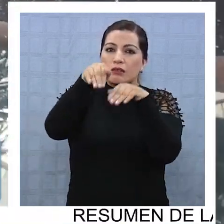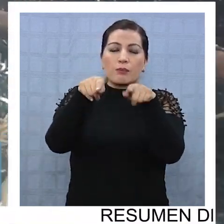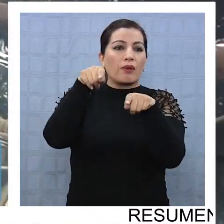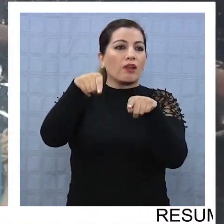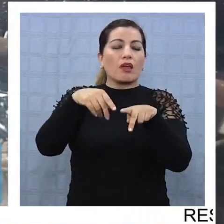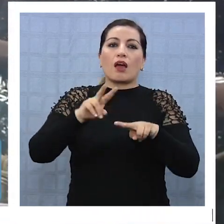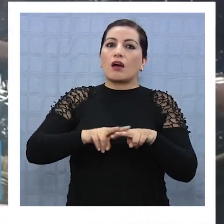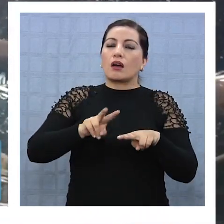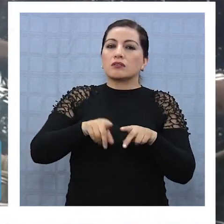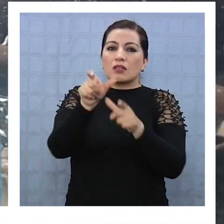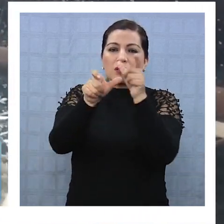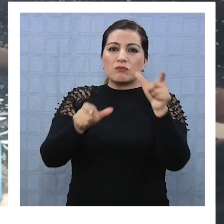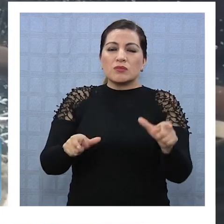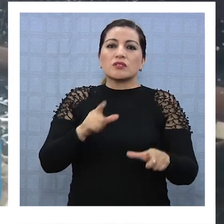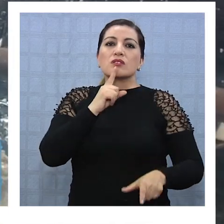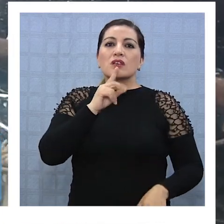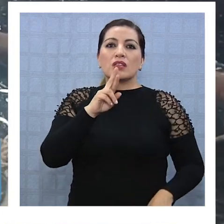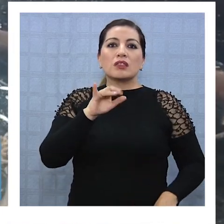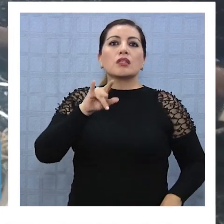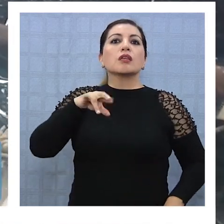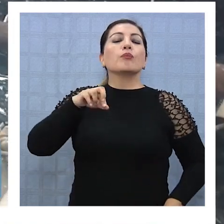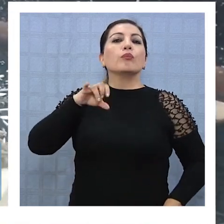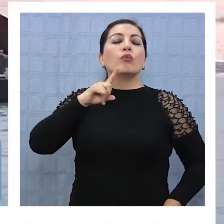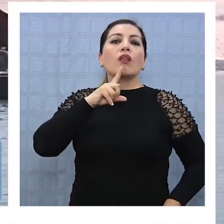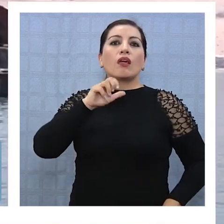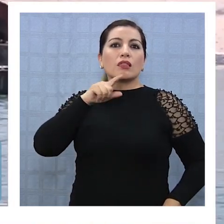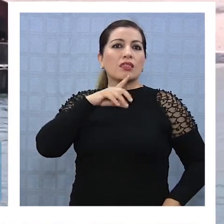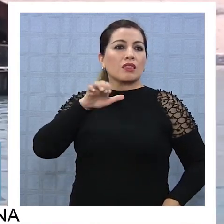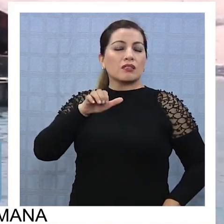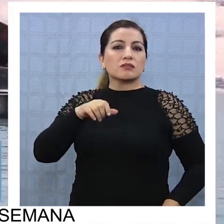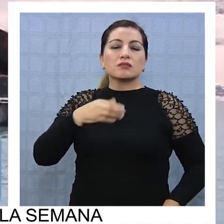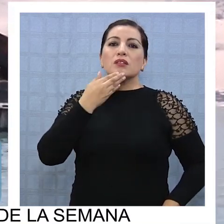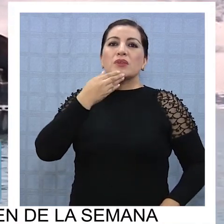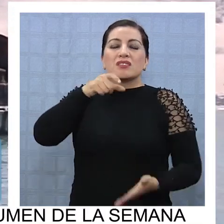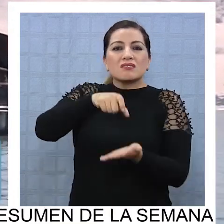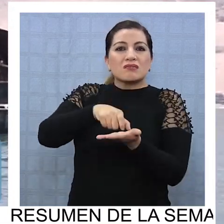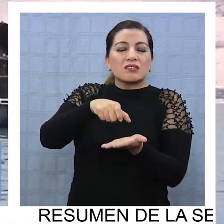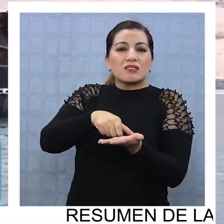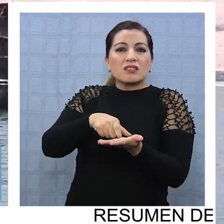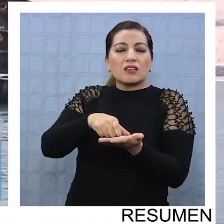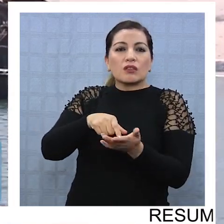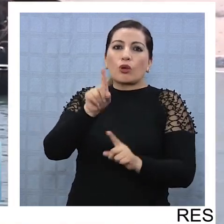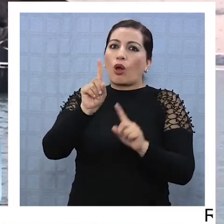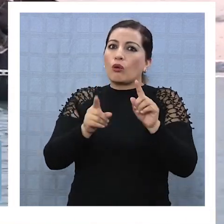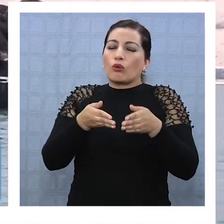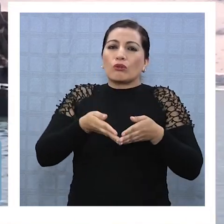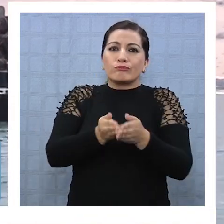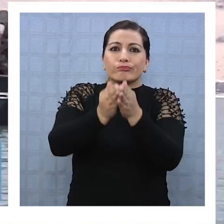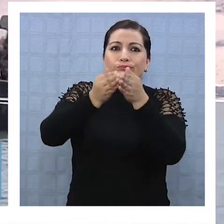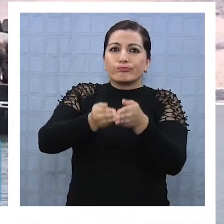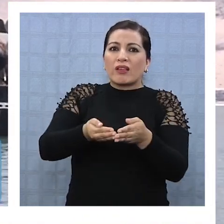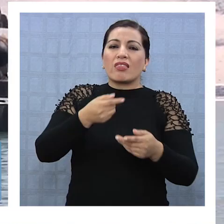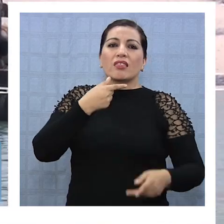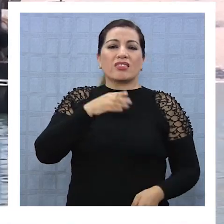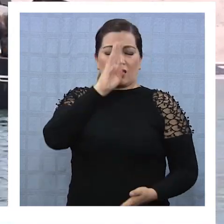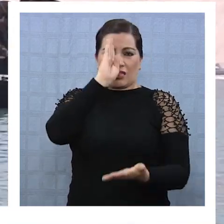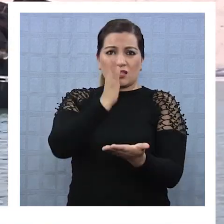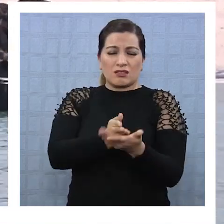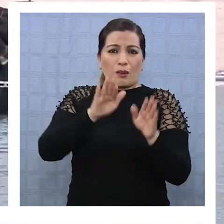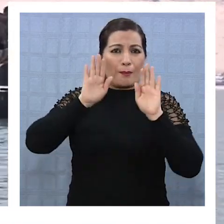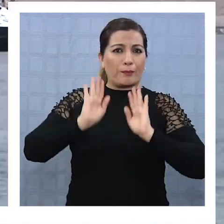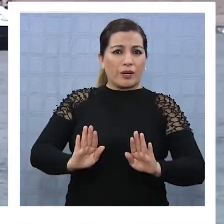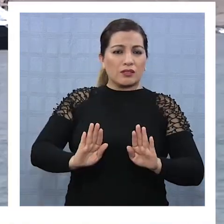al enmallarse, motivó que los tripulantes de Pesquera Gamanchaca y los integrantes del Sindicato de Naves Especiales decidieran